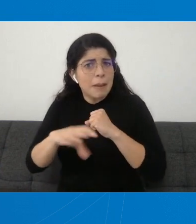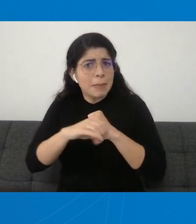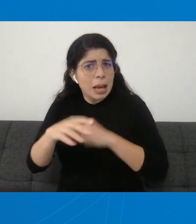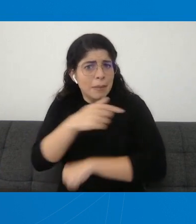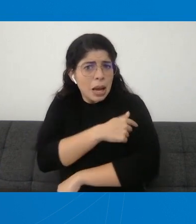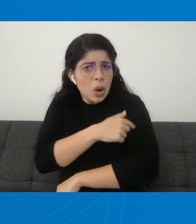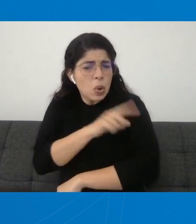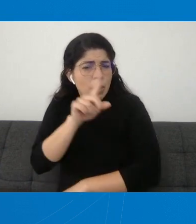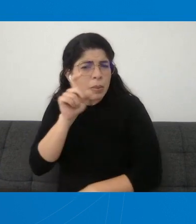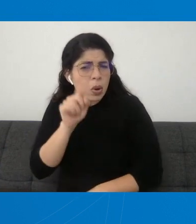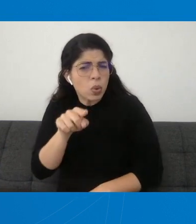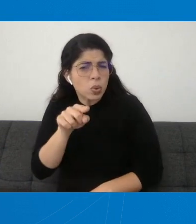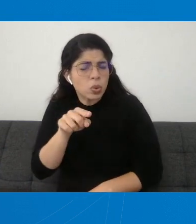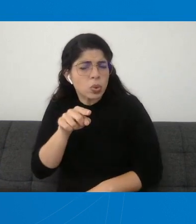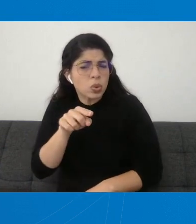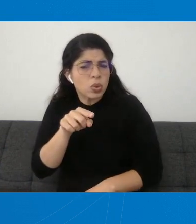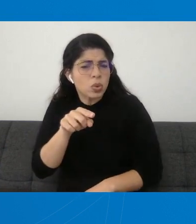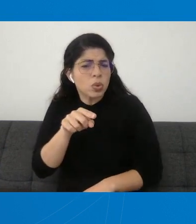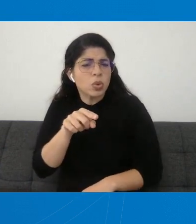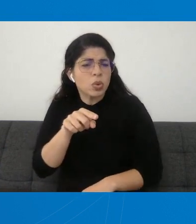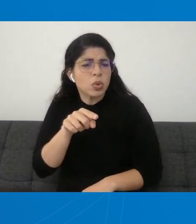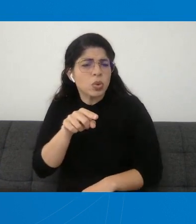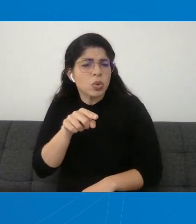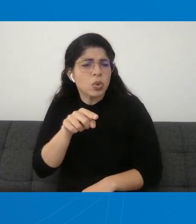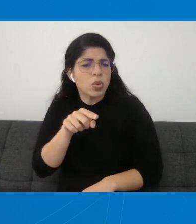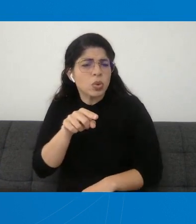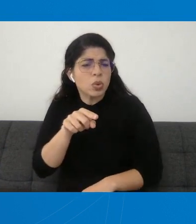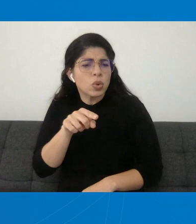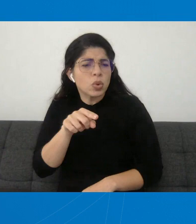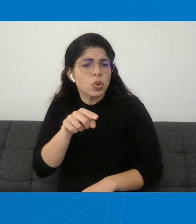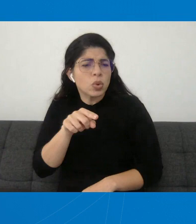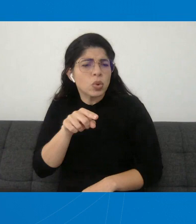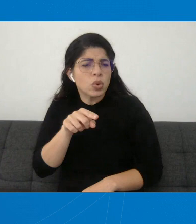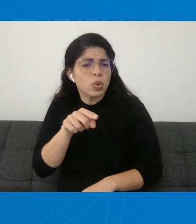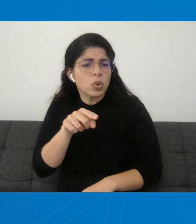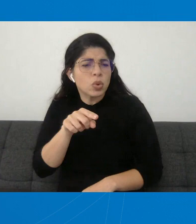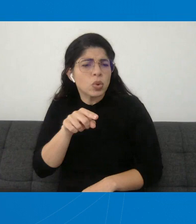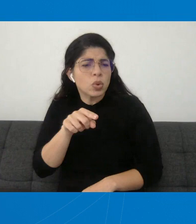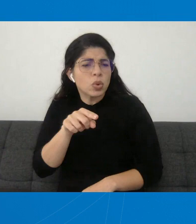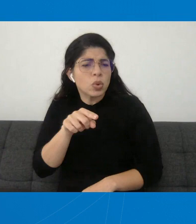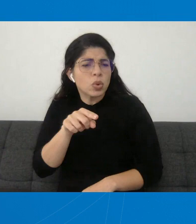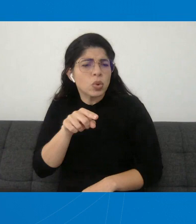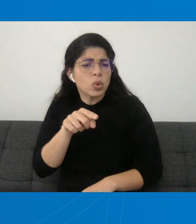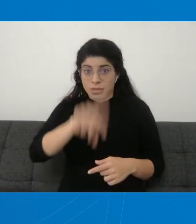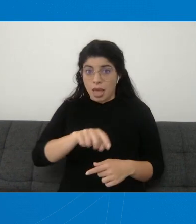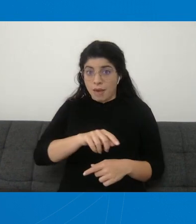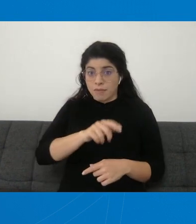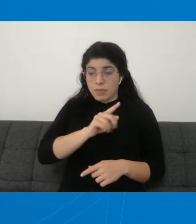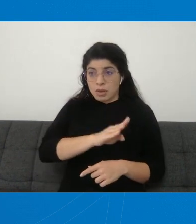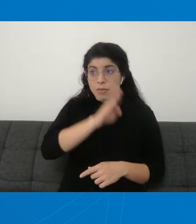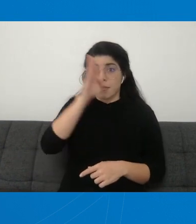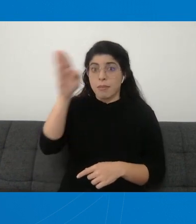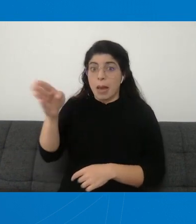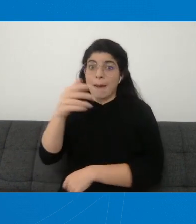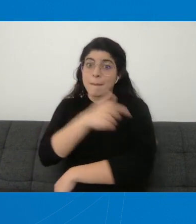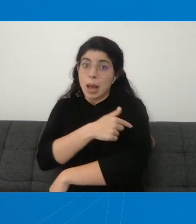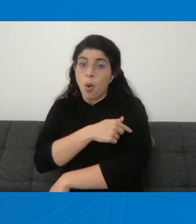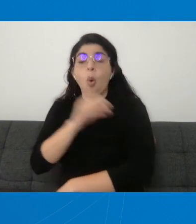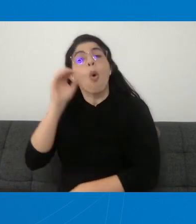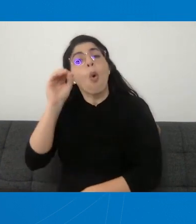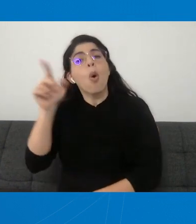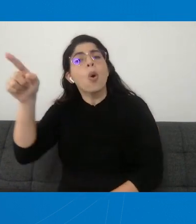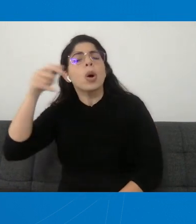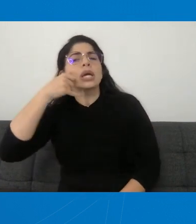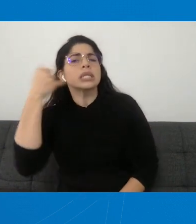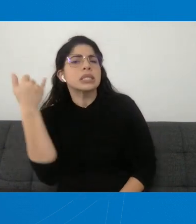¿Cuáles son esos factores de riesgo? Ellos tienen que ir al centro de vacunación, el centro los llama.